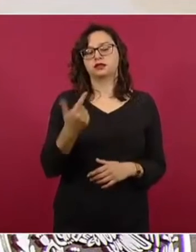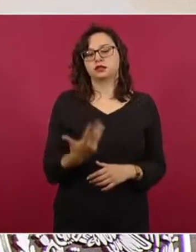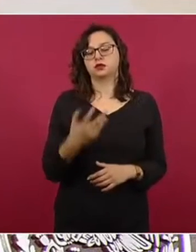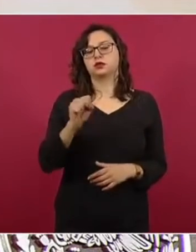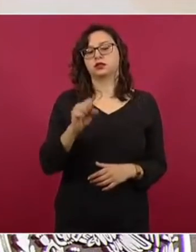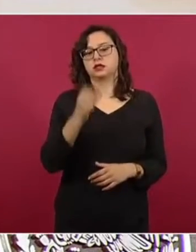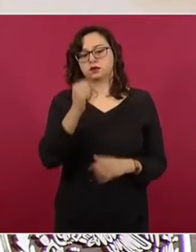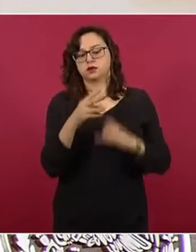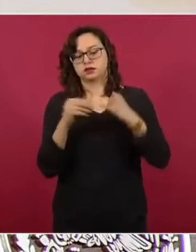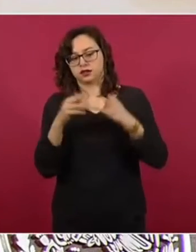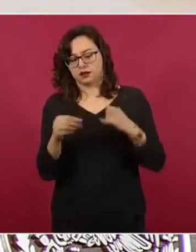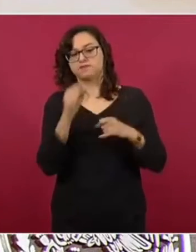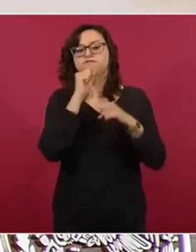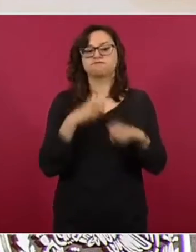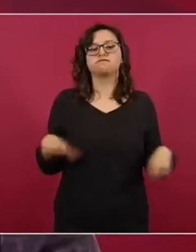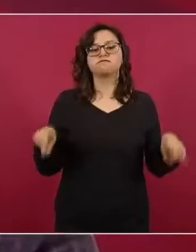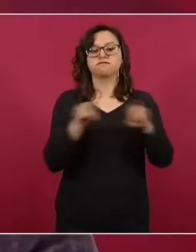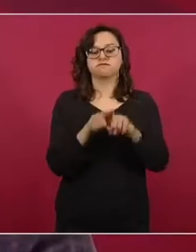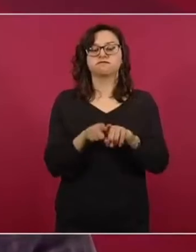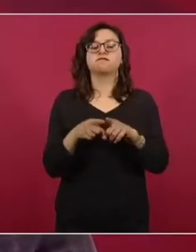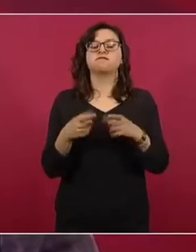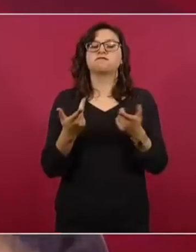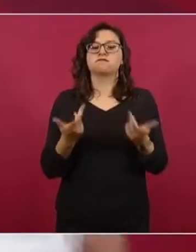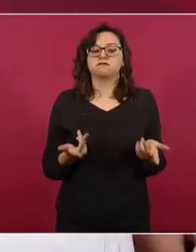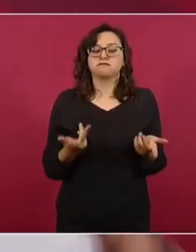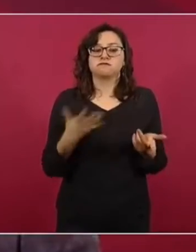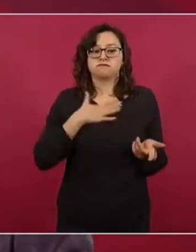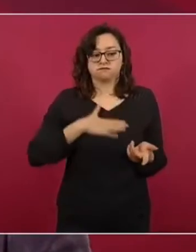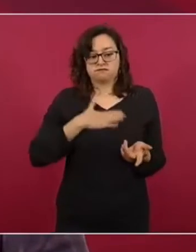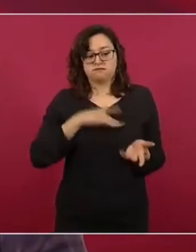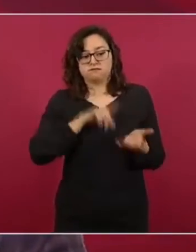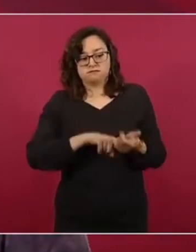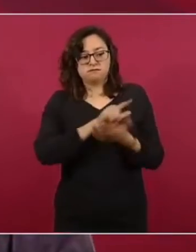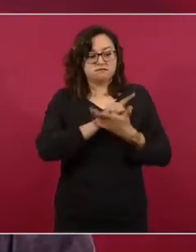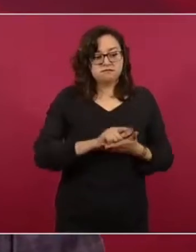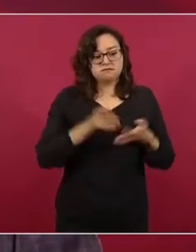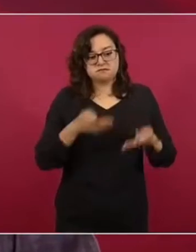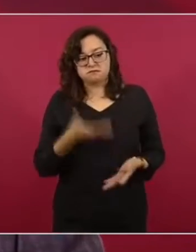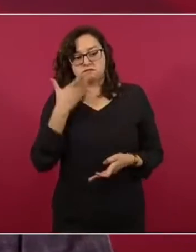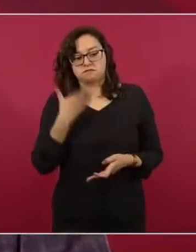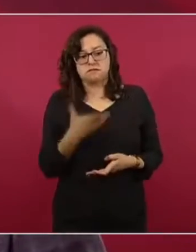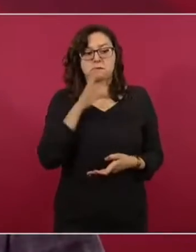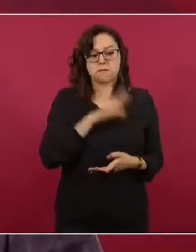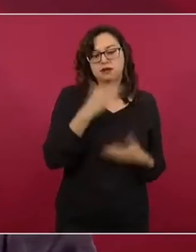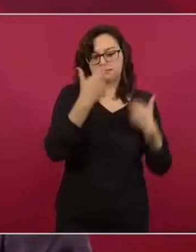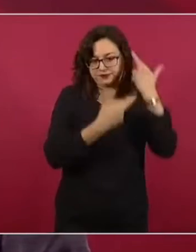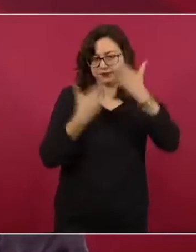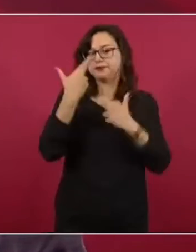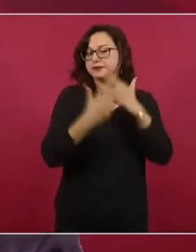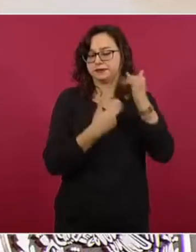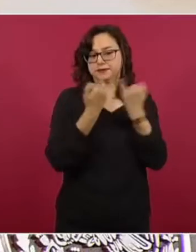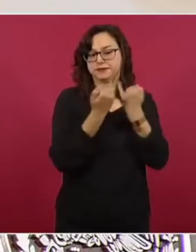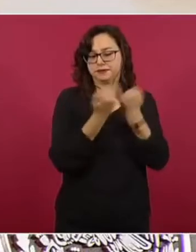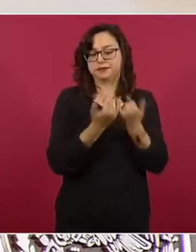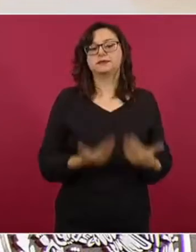seguimos revisando el tema de los servicios sanitarios. Vamos a ver ahora